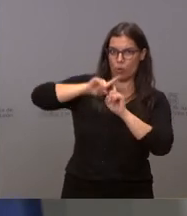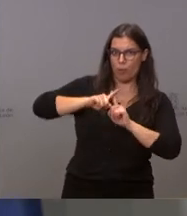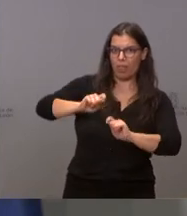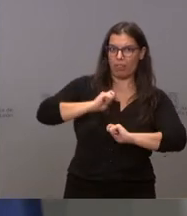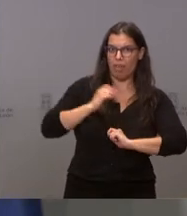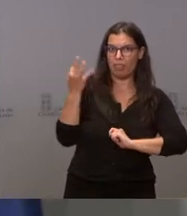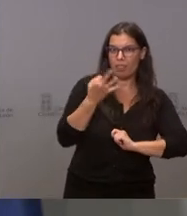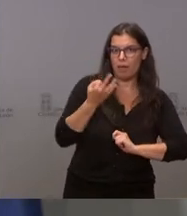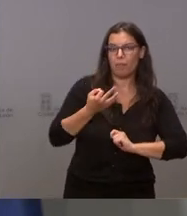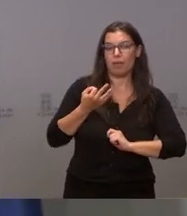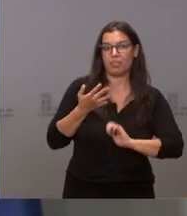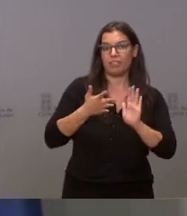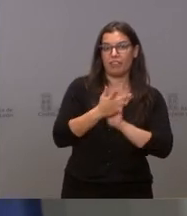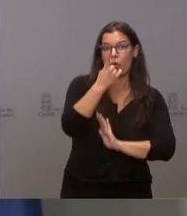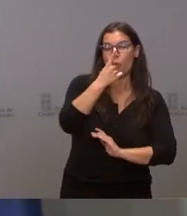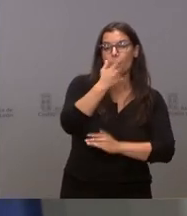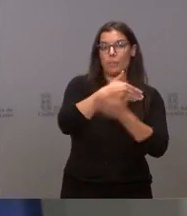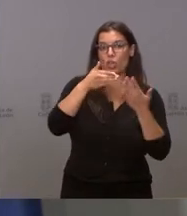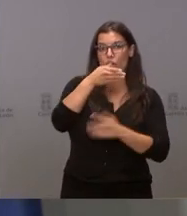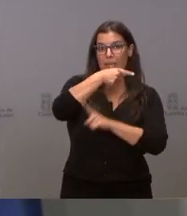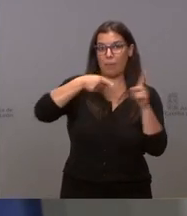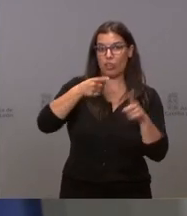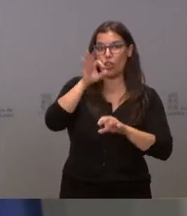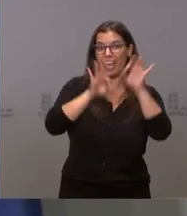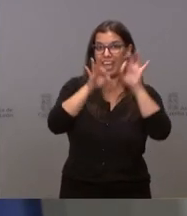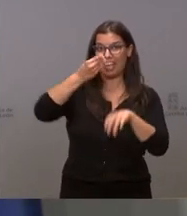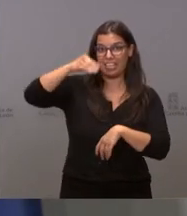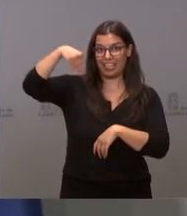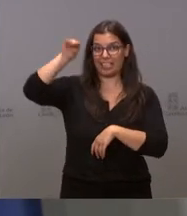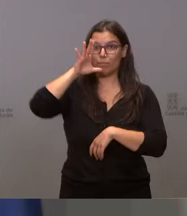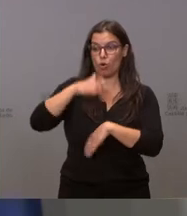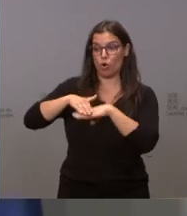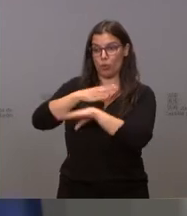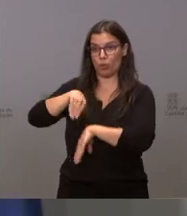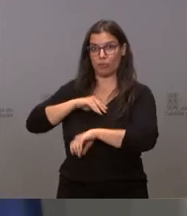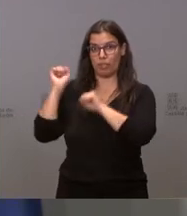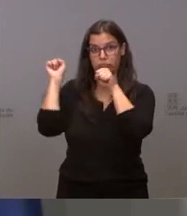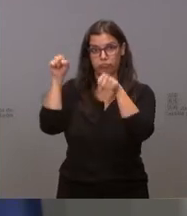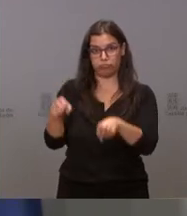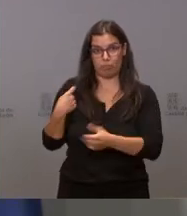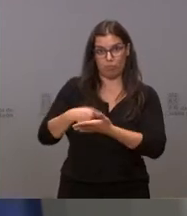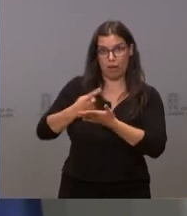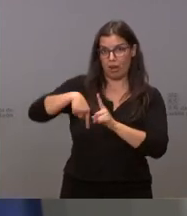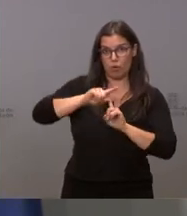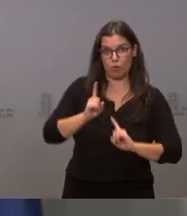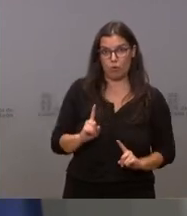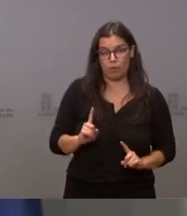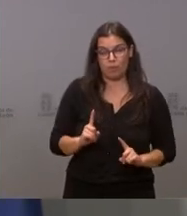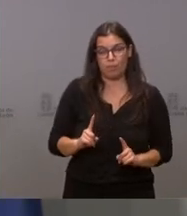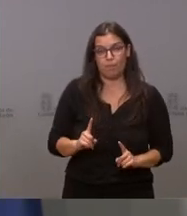de hoy más de un millón y medio de intereses por el retraso del Gobierno en el pago de estas cantidades y que,